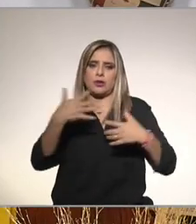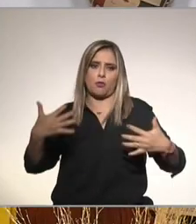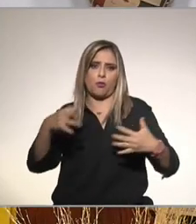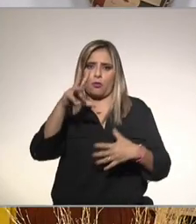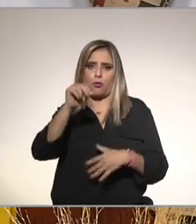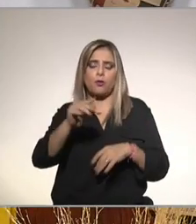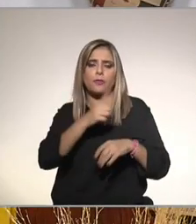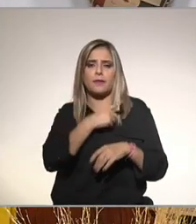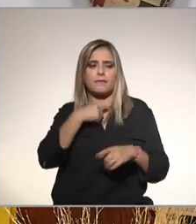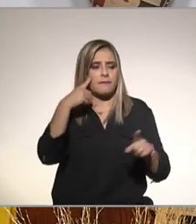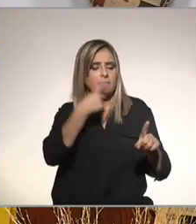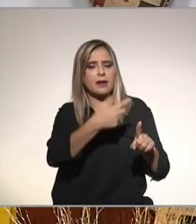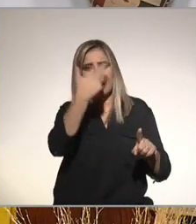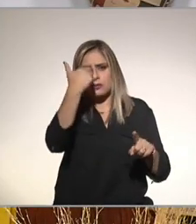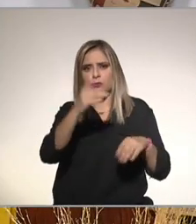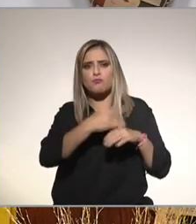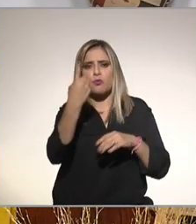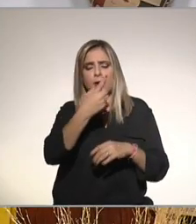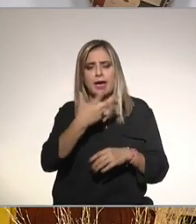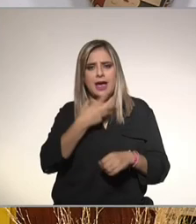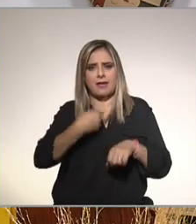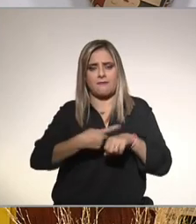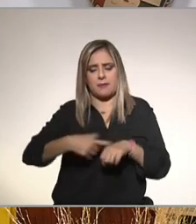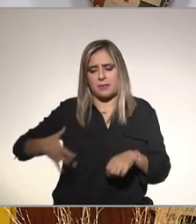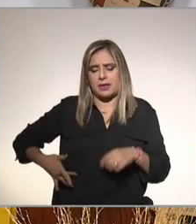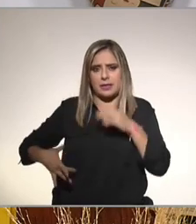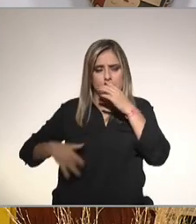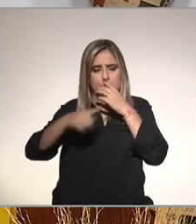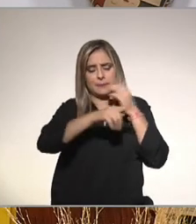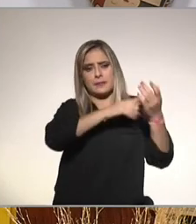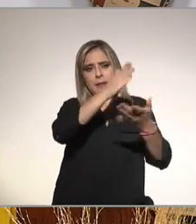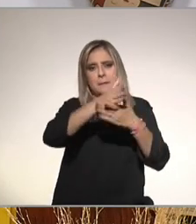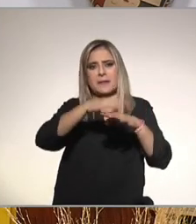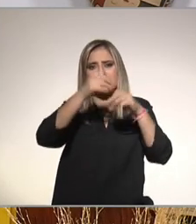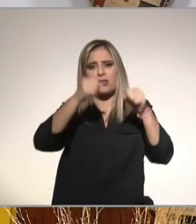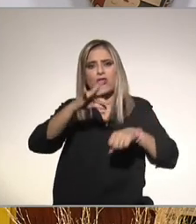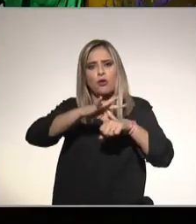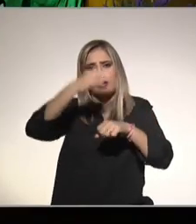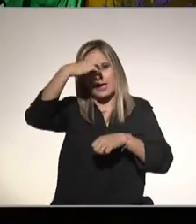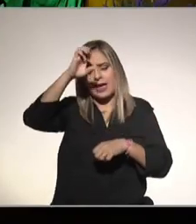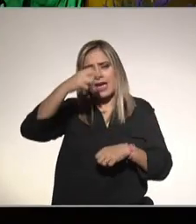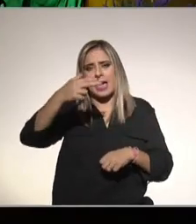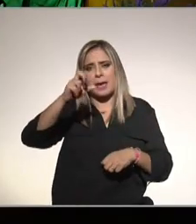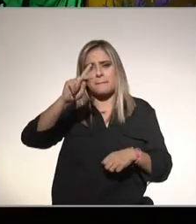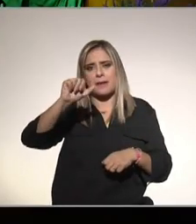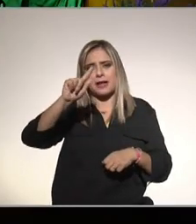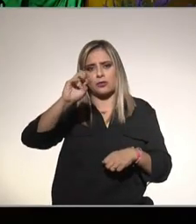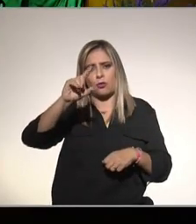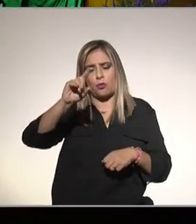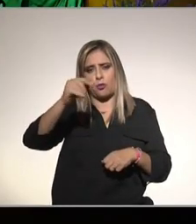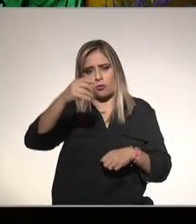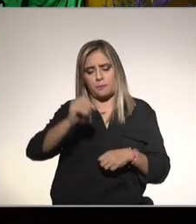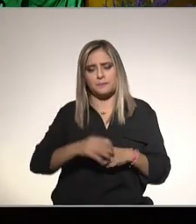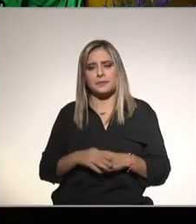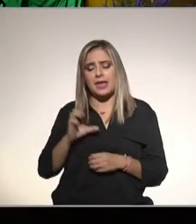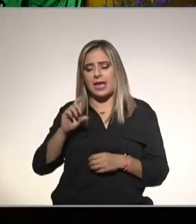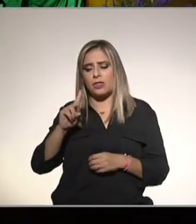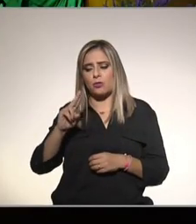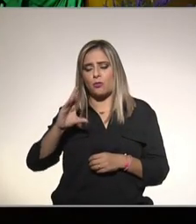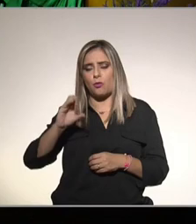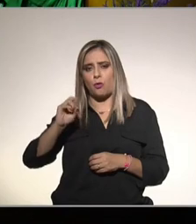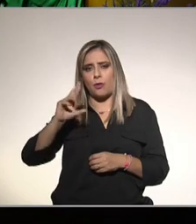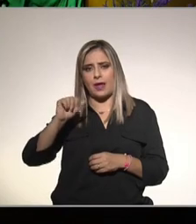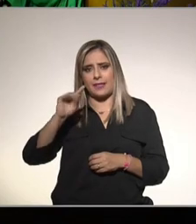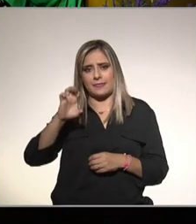buscar cuál es la causa de la fibrosis en tu hermano acude con un hepatólogo y la última pregunta ¿los edulcorantes dañan el